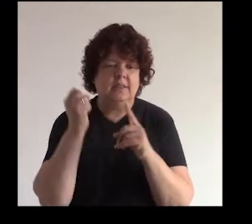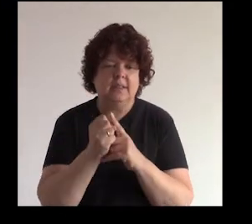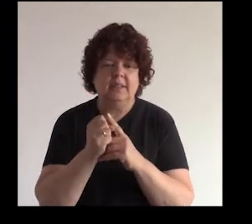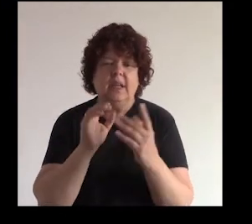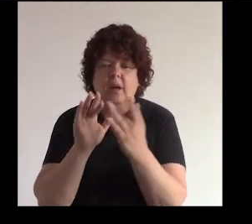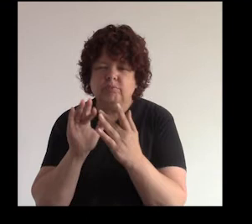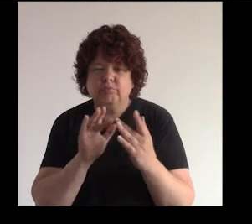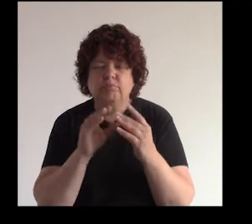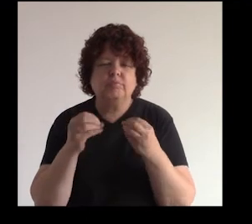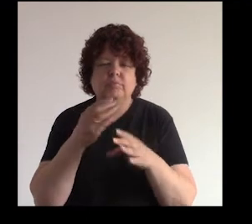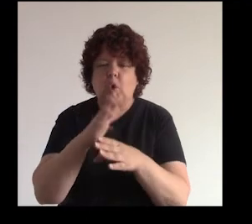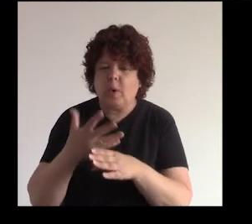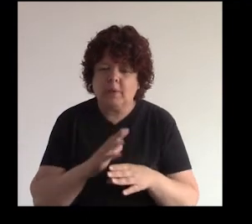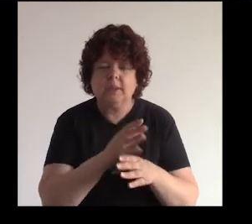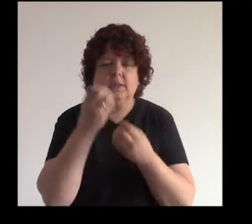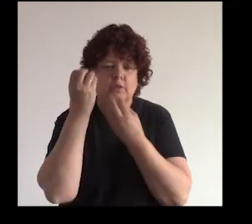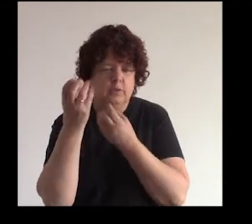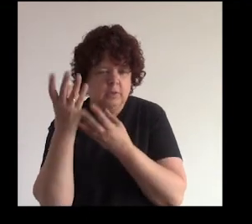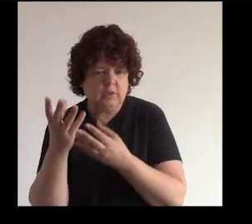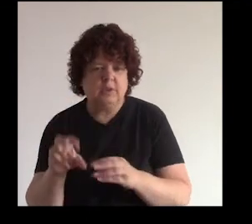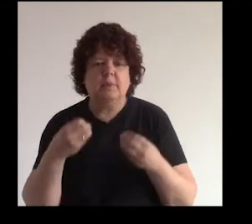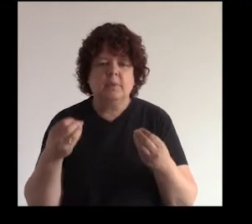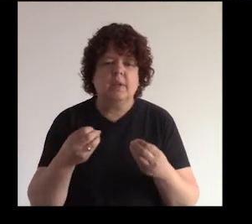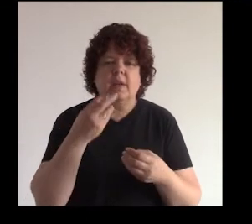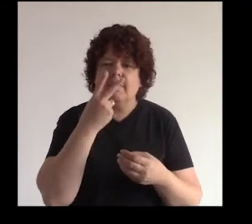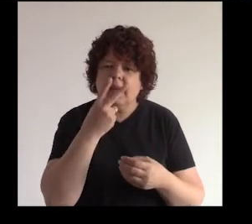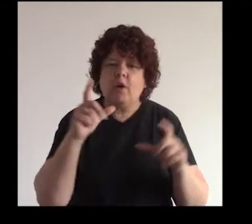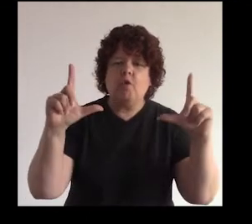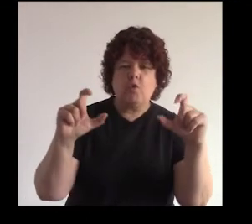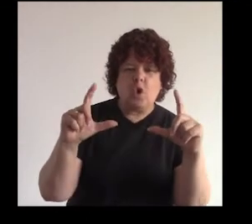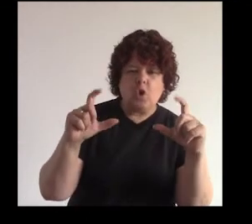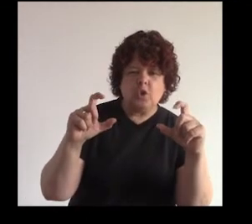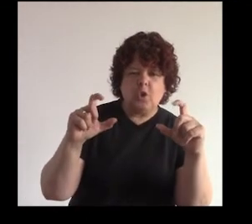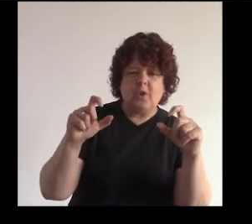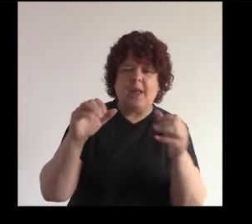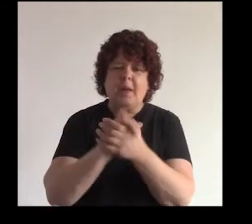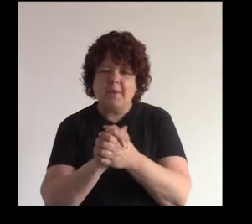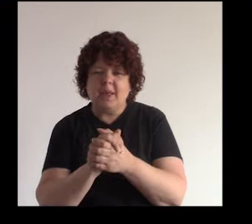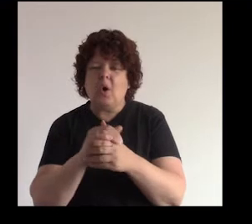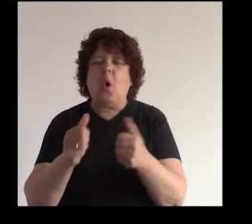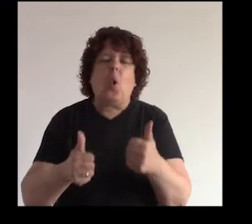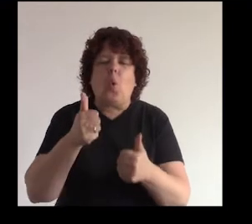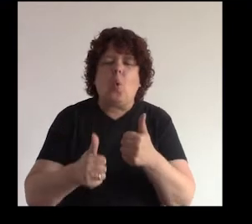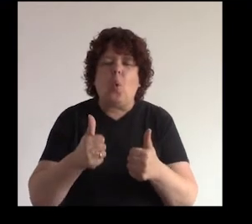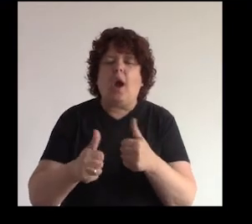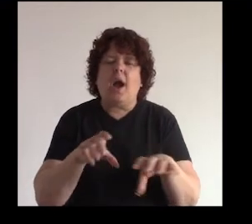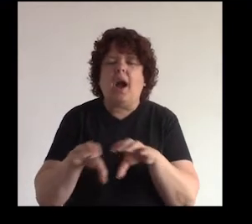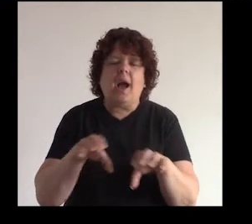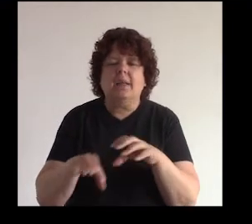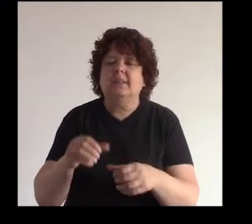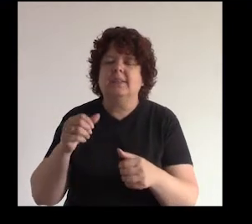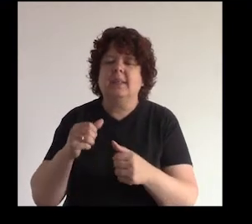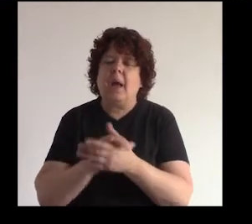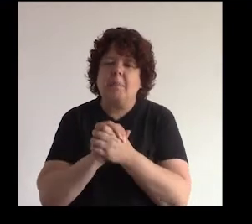básicamente para compartir información para ver las fotos de los amigos lo que están haciendo los amigos